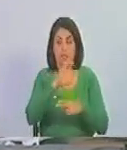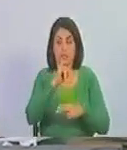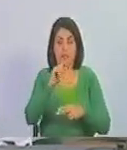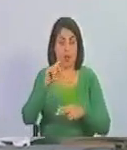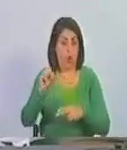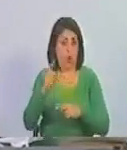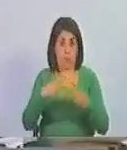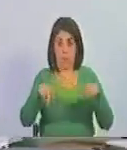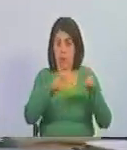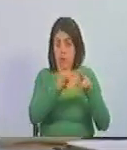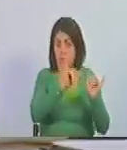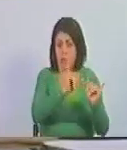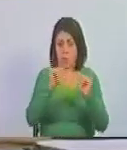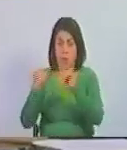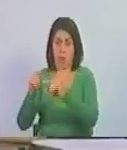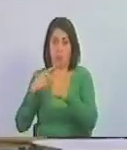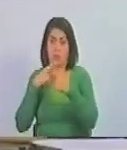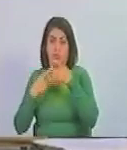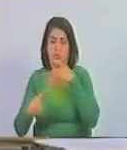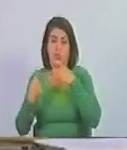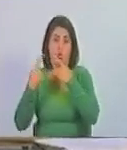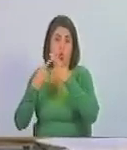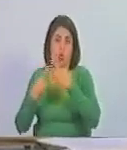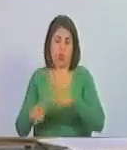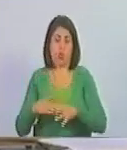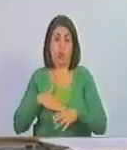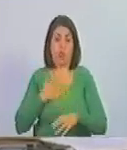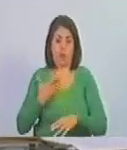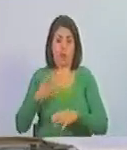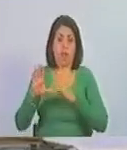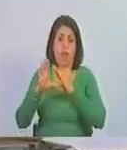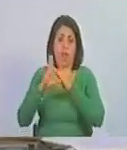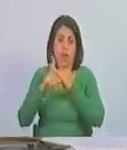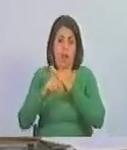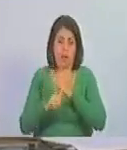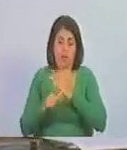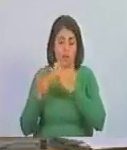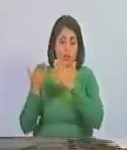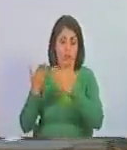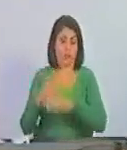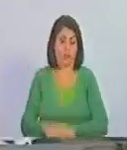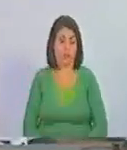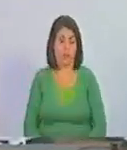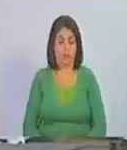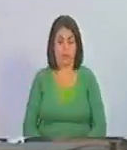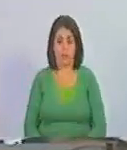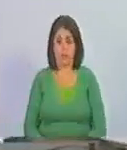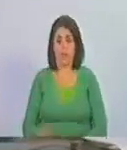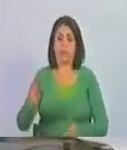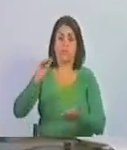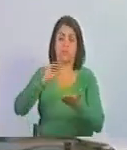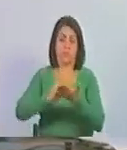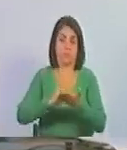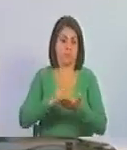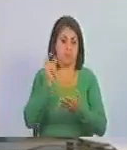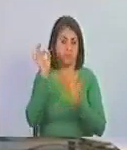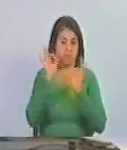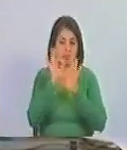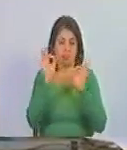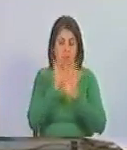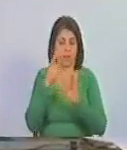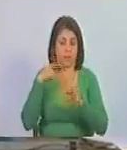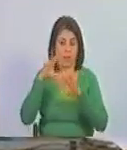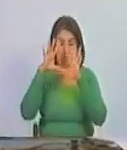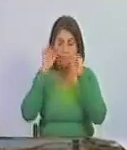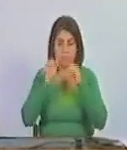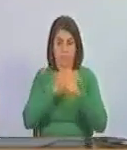pero si para poder decir a los cuatro vientos que son unos ladrones que ni siquiera tenían la